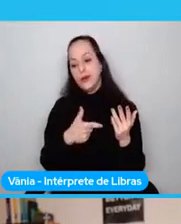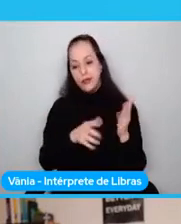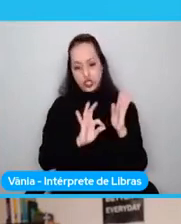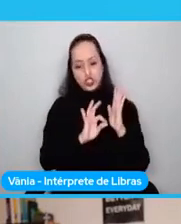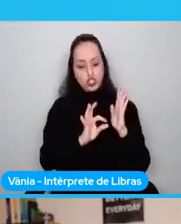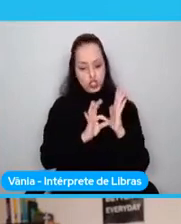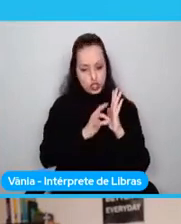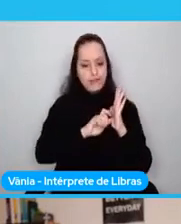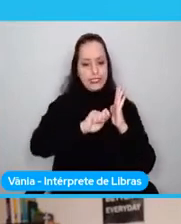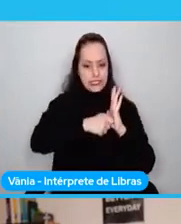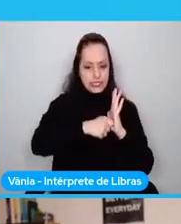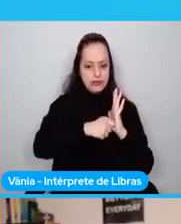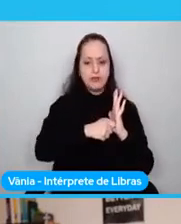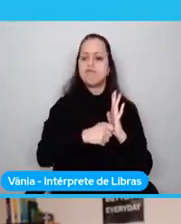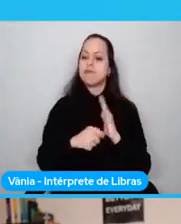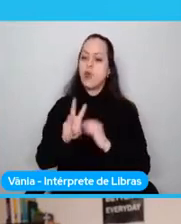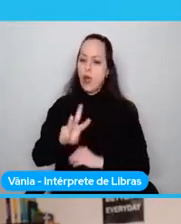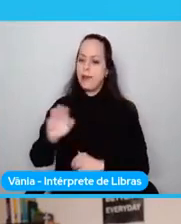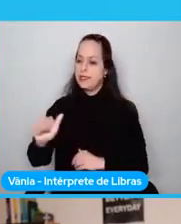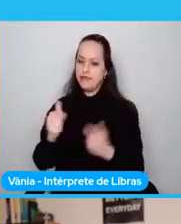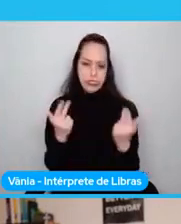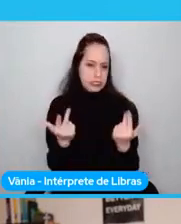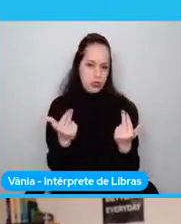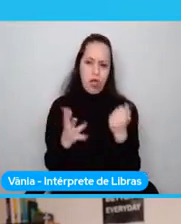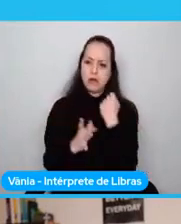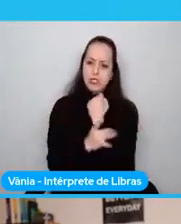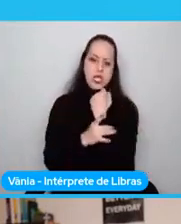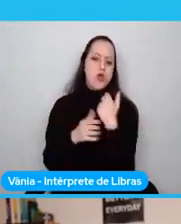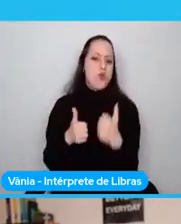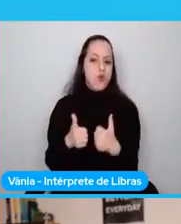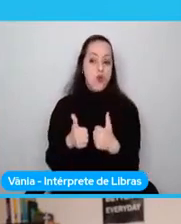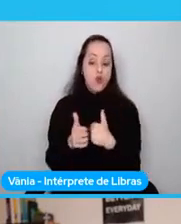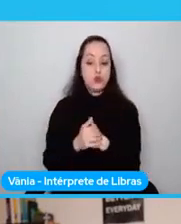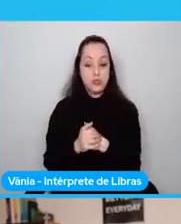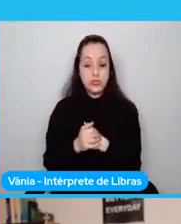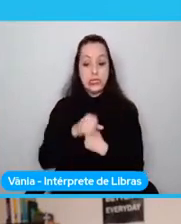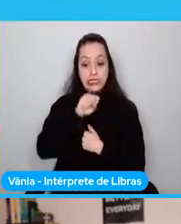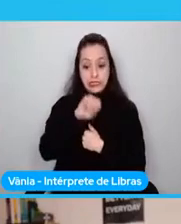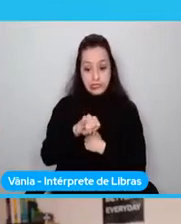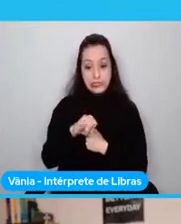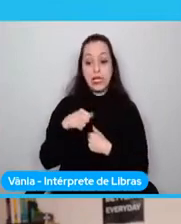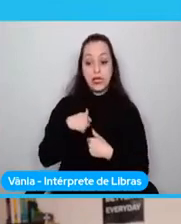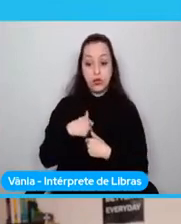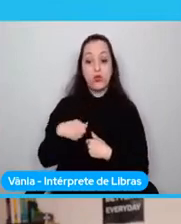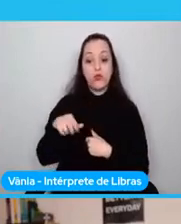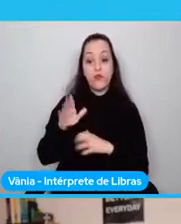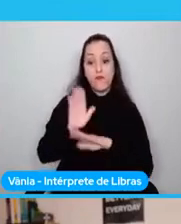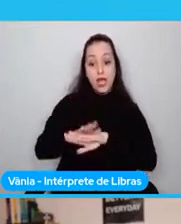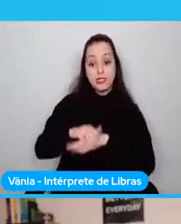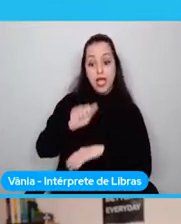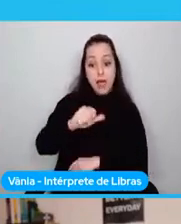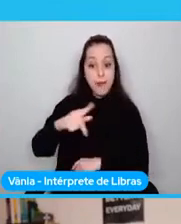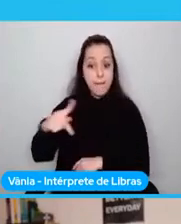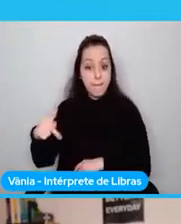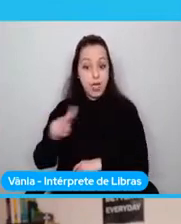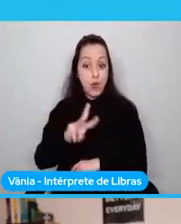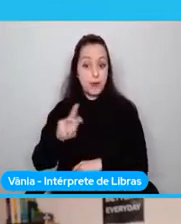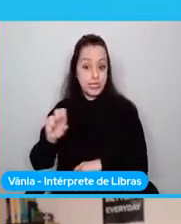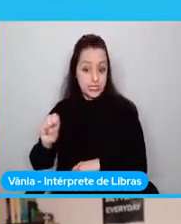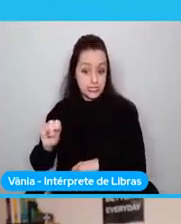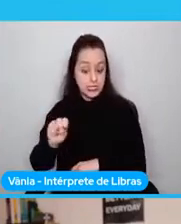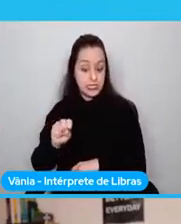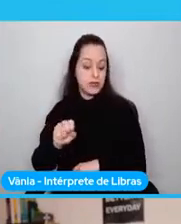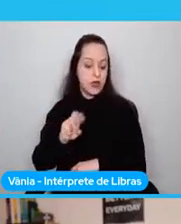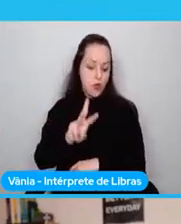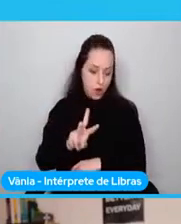Léase que una aplicación en WebAssembly no tiene acceso directo a los recursos del sistema,